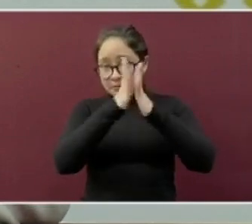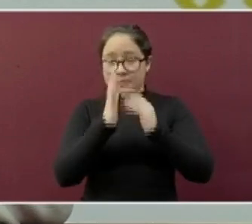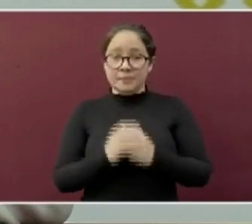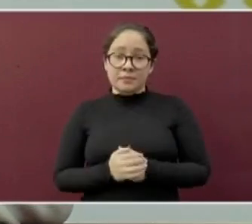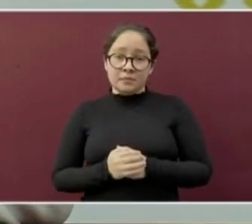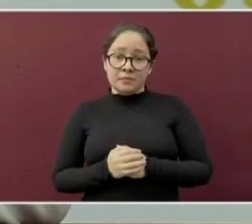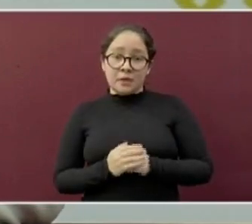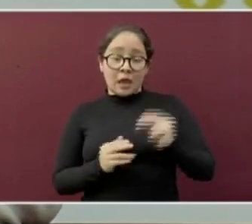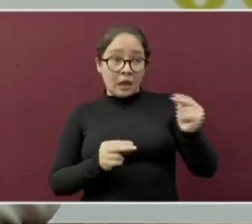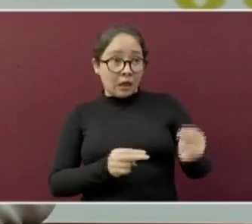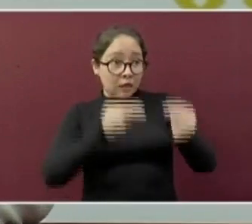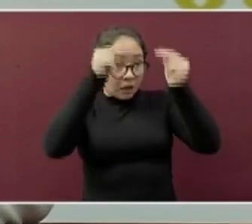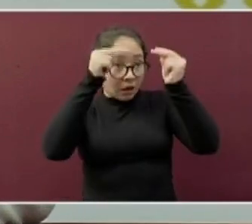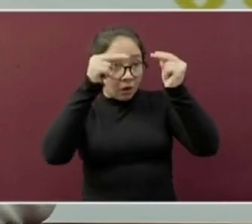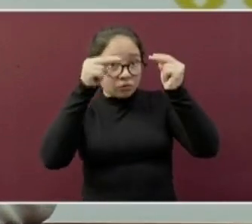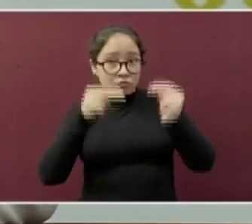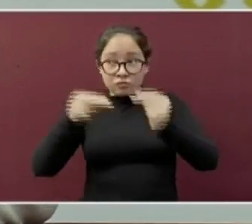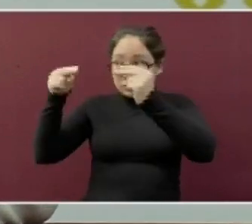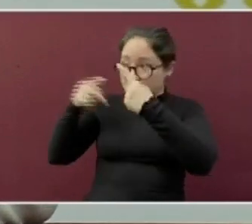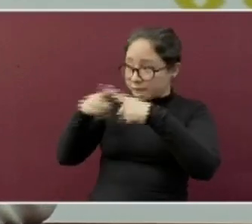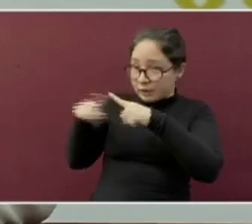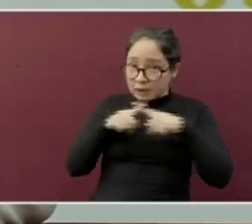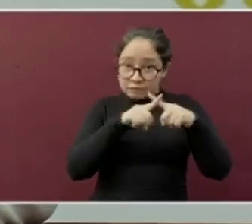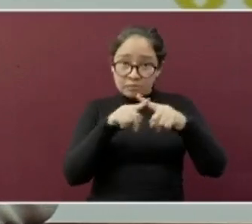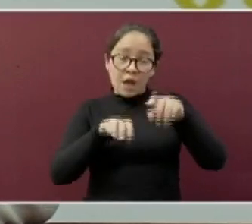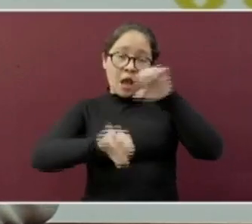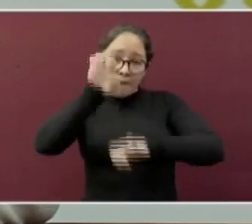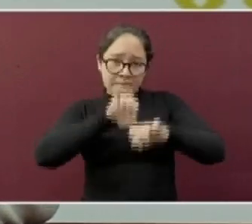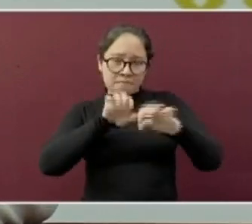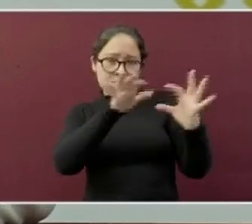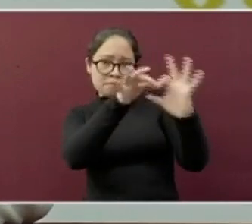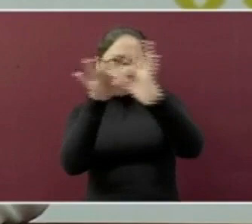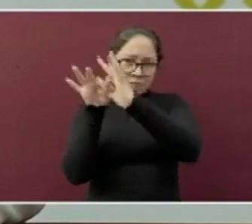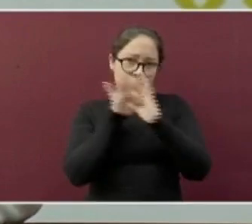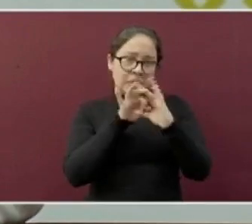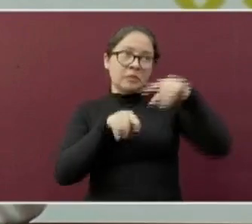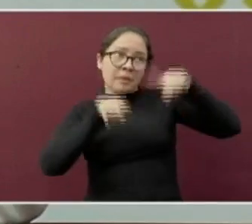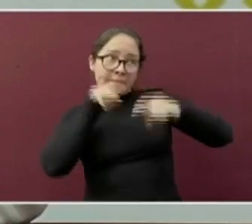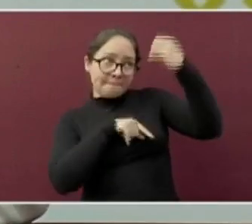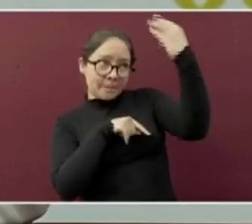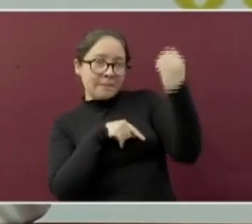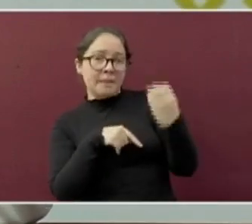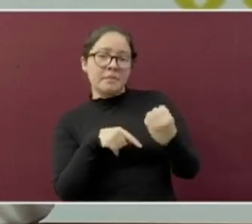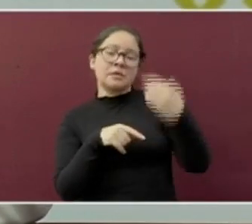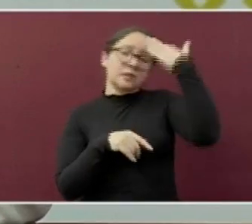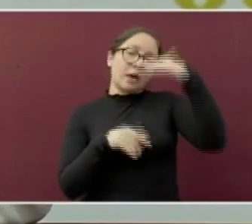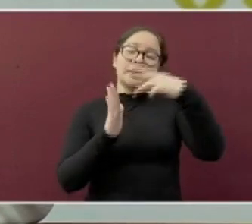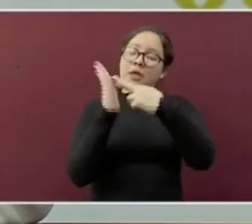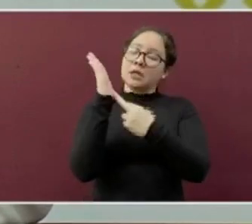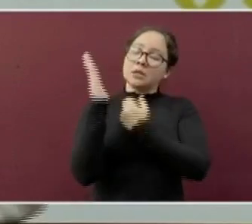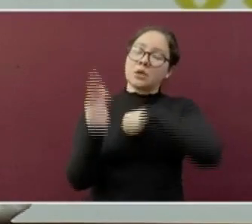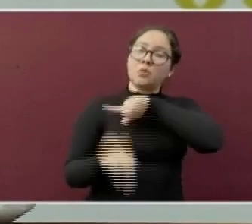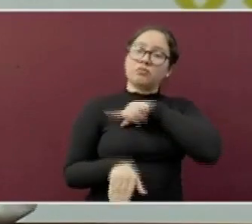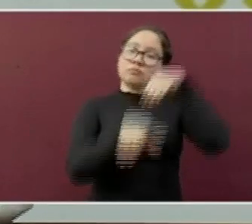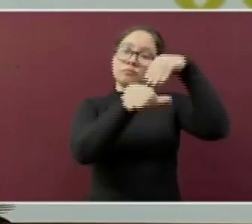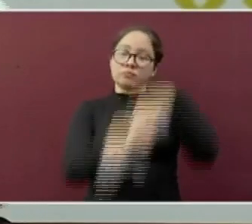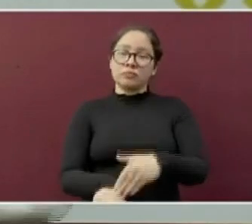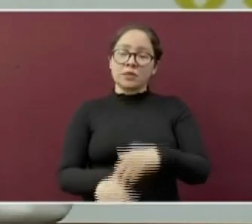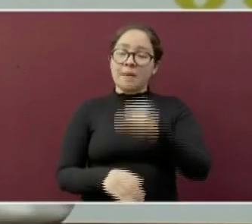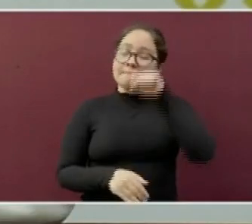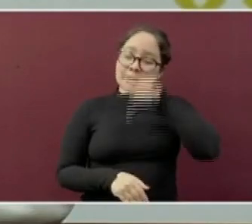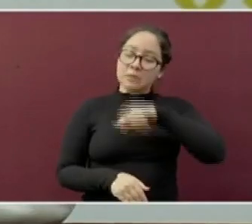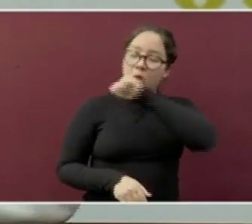comercial trabajando de acuerdo a lo marcado en el semáforo y con los protocolos sanitarios, los